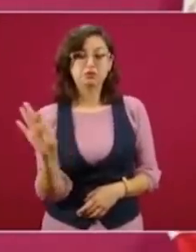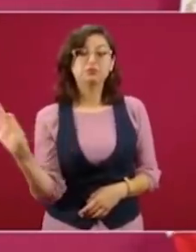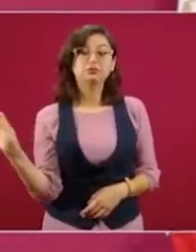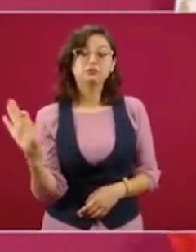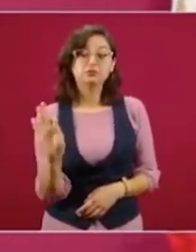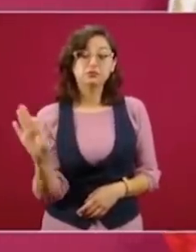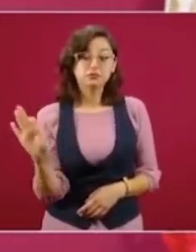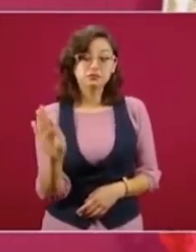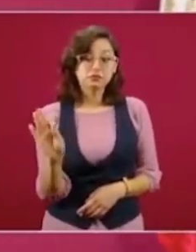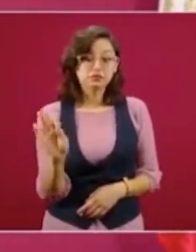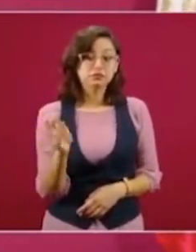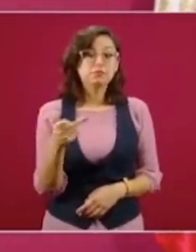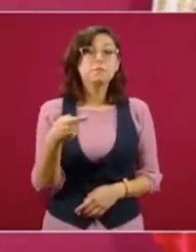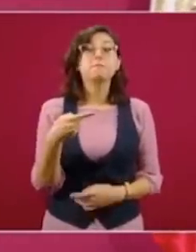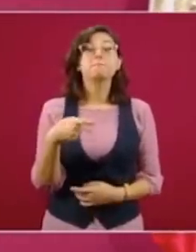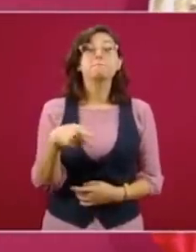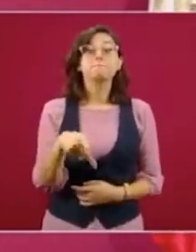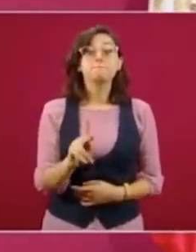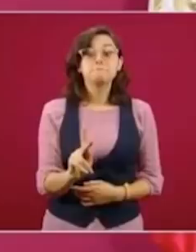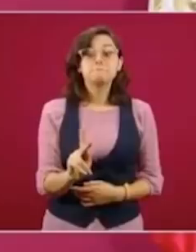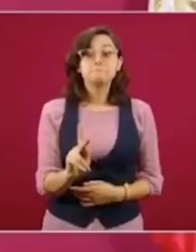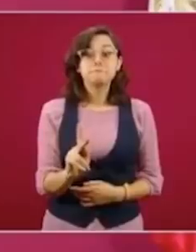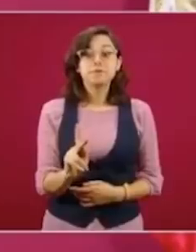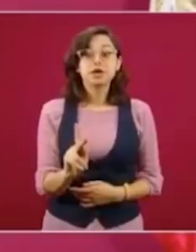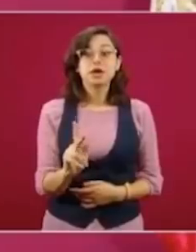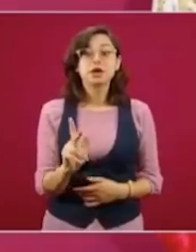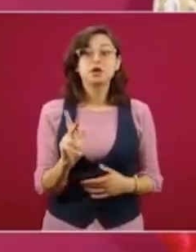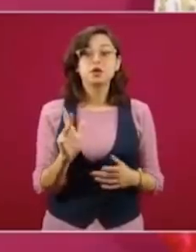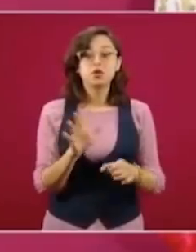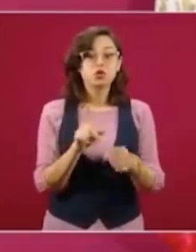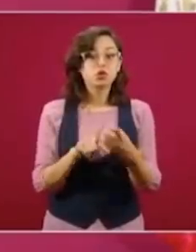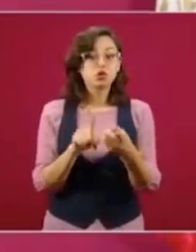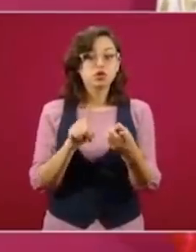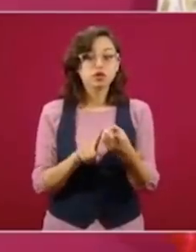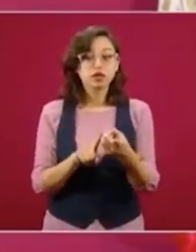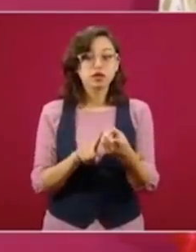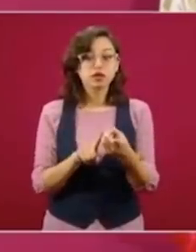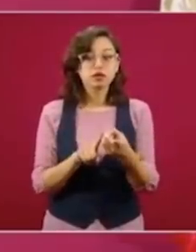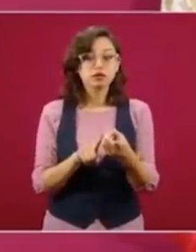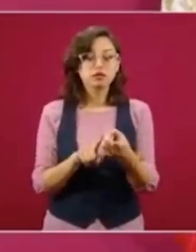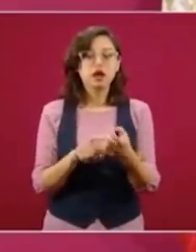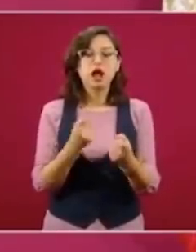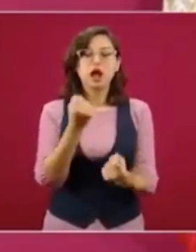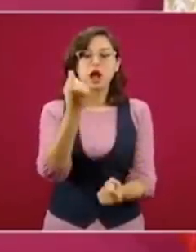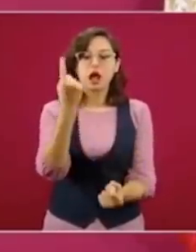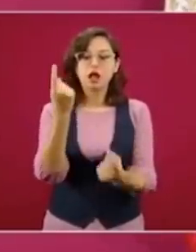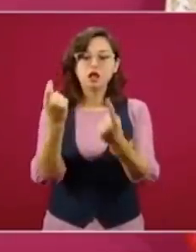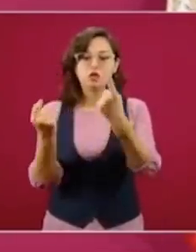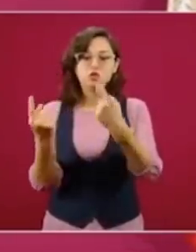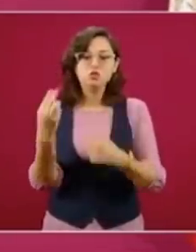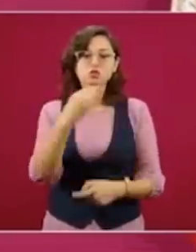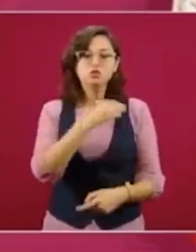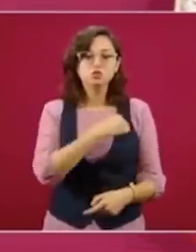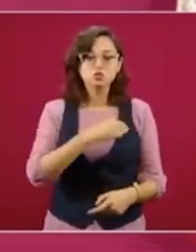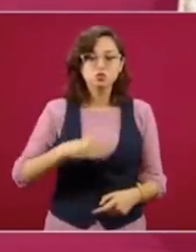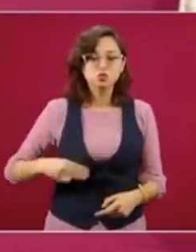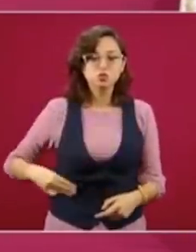pero en municipios donde